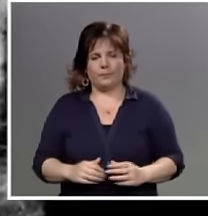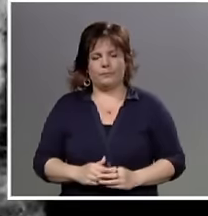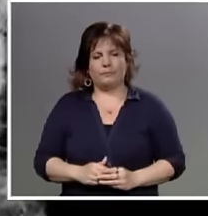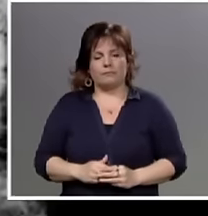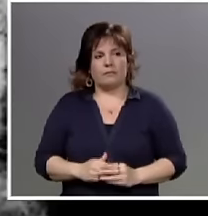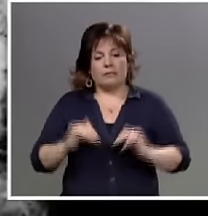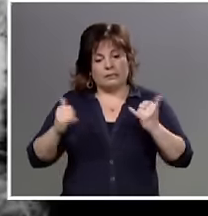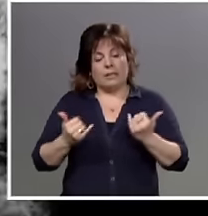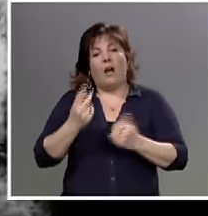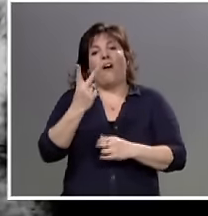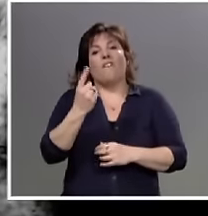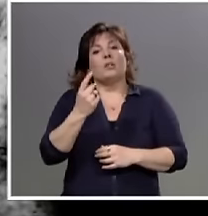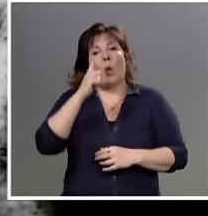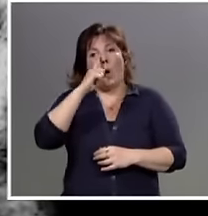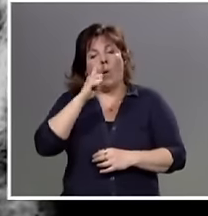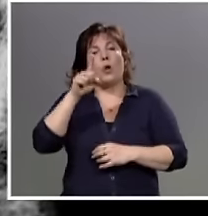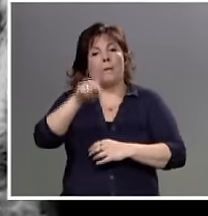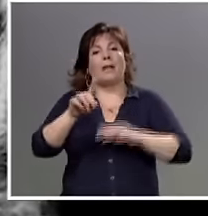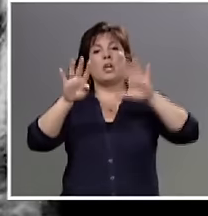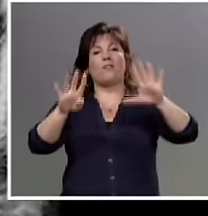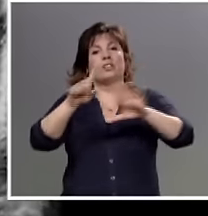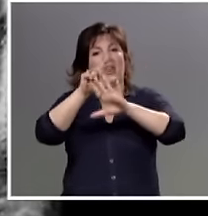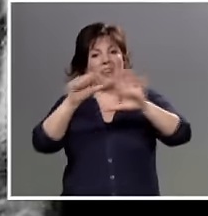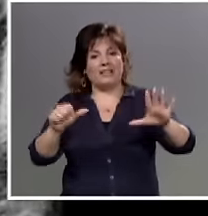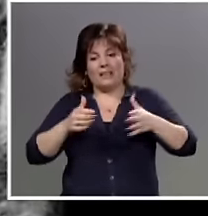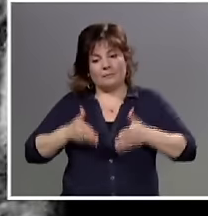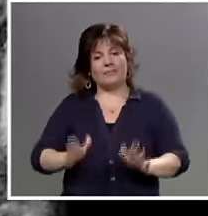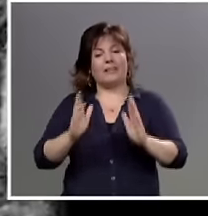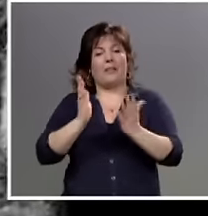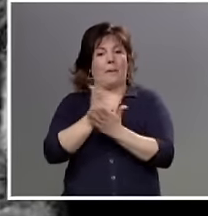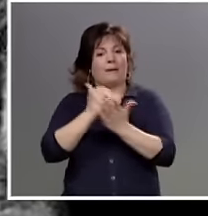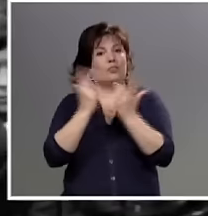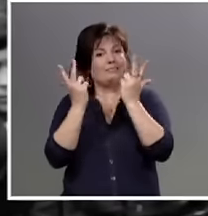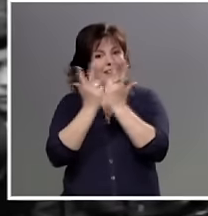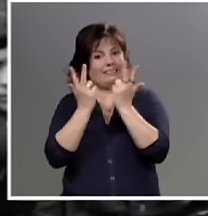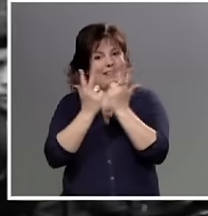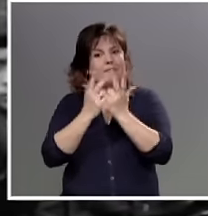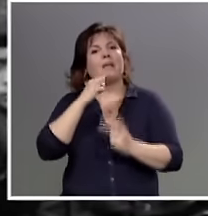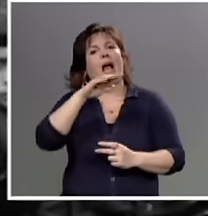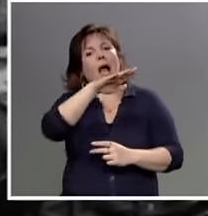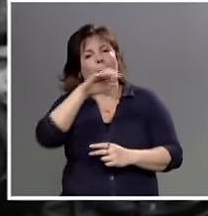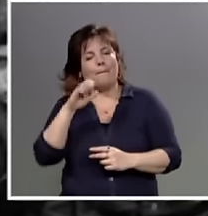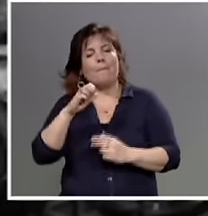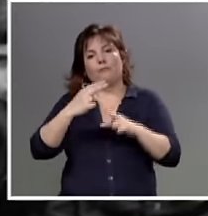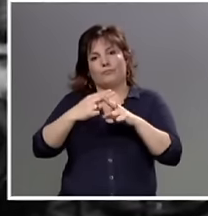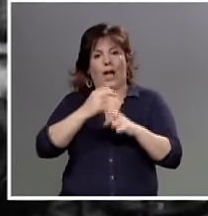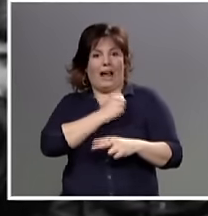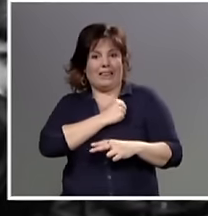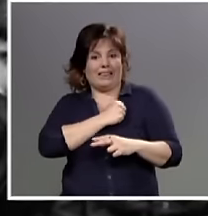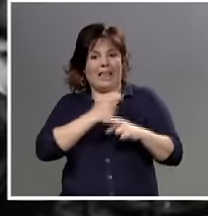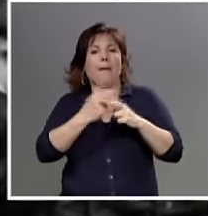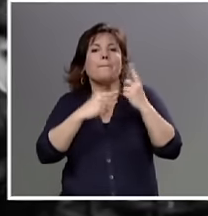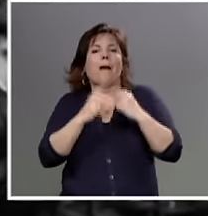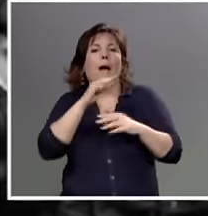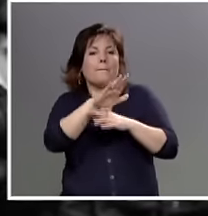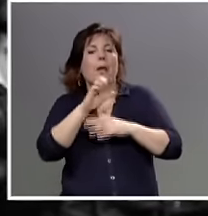Nacido el 21 de junio de 1916 en el Departamento de 33, José Artigas de Elía Correa, el